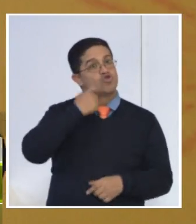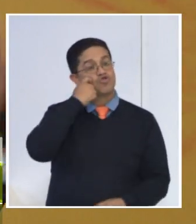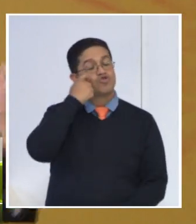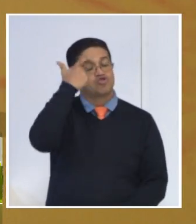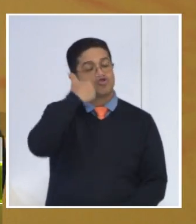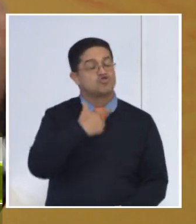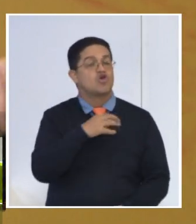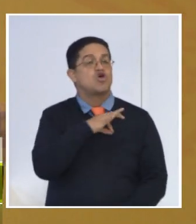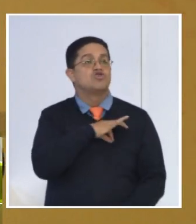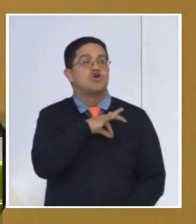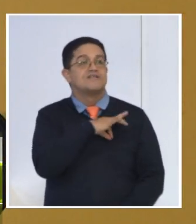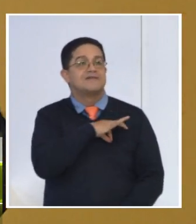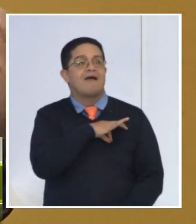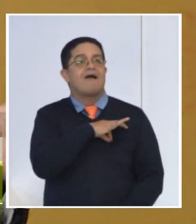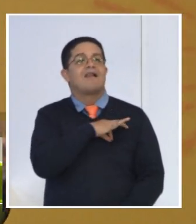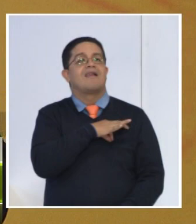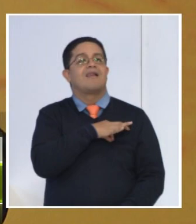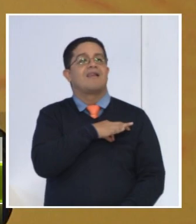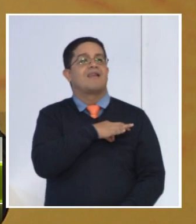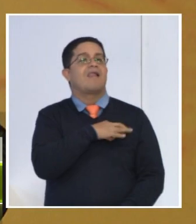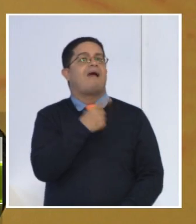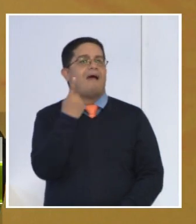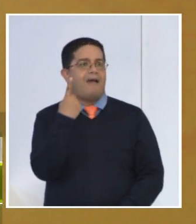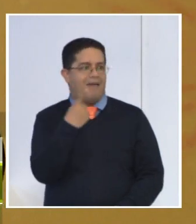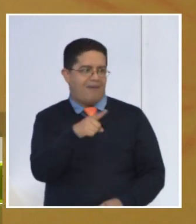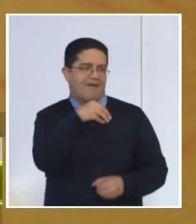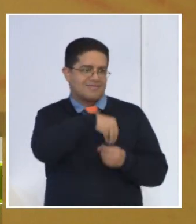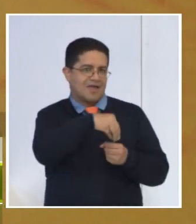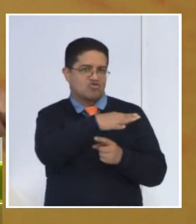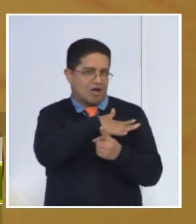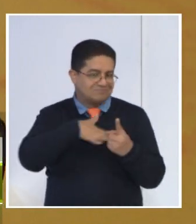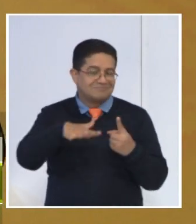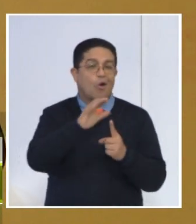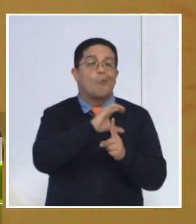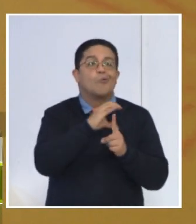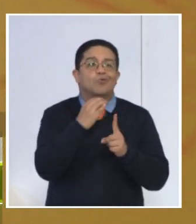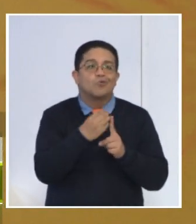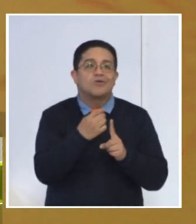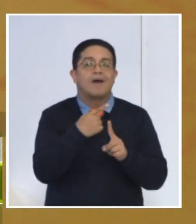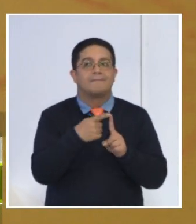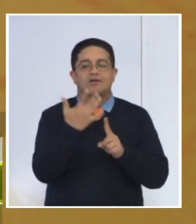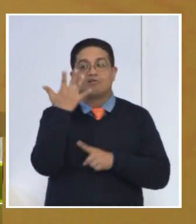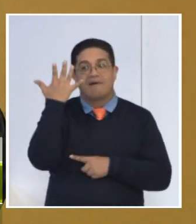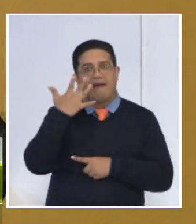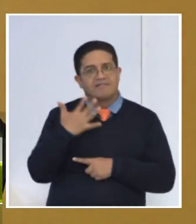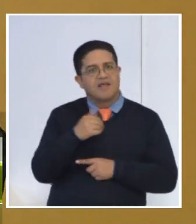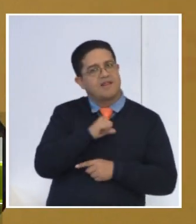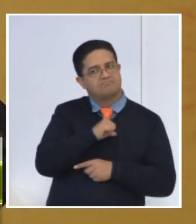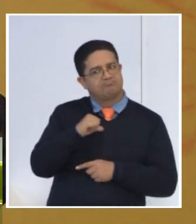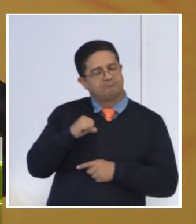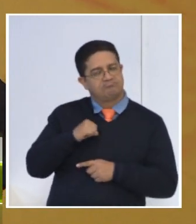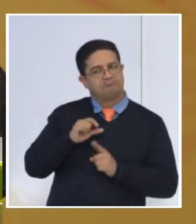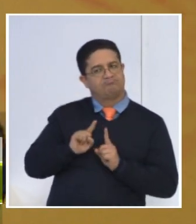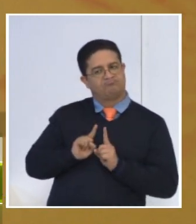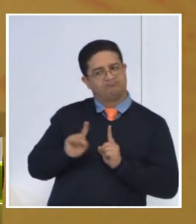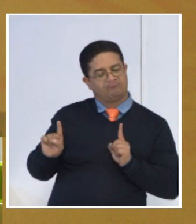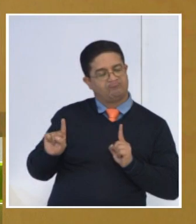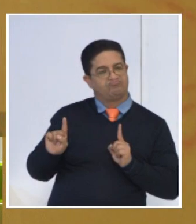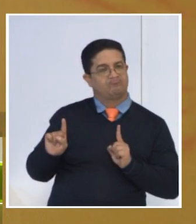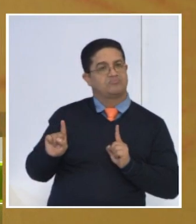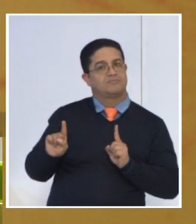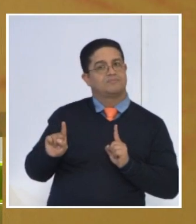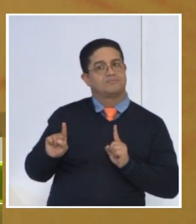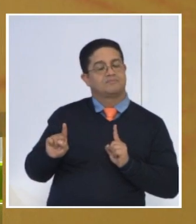que estamos ligados a un entorno, a una familia, a una cultura, ¿ok? Debemos comprender que tenemos características también individuales, características que nos distinguen